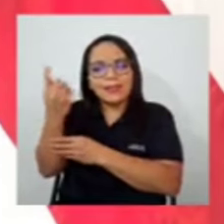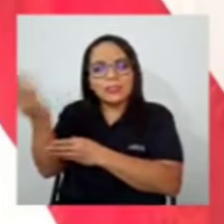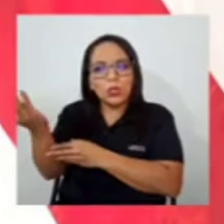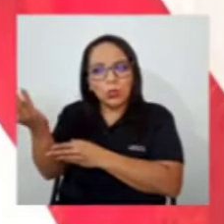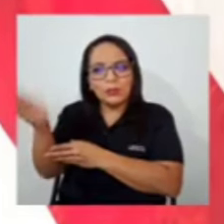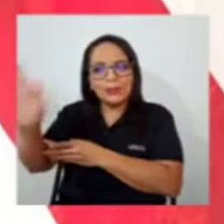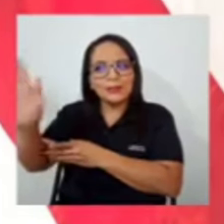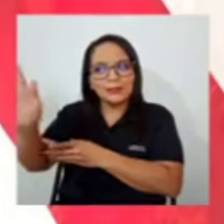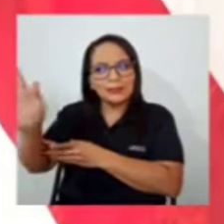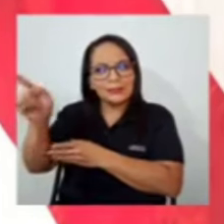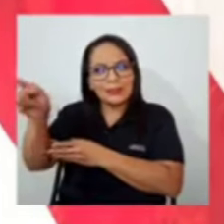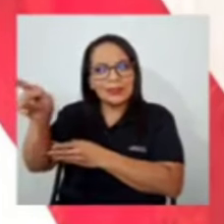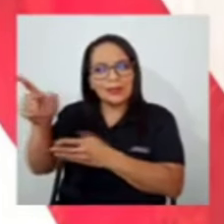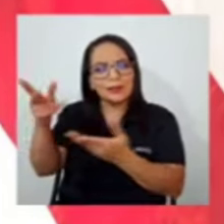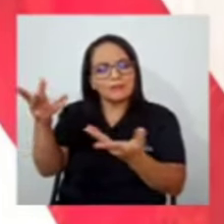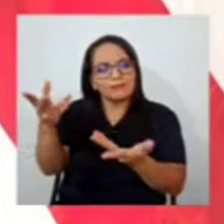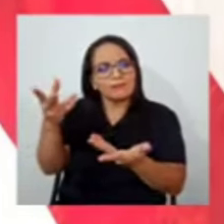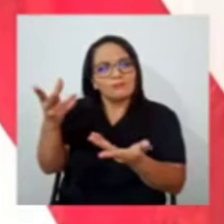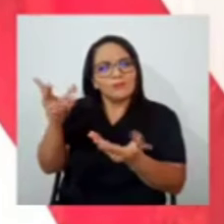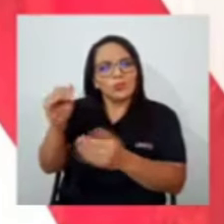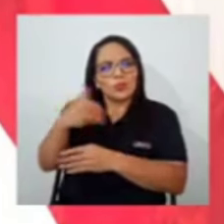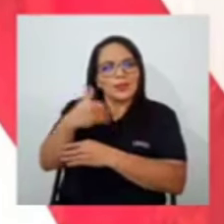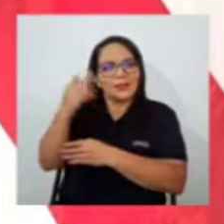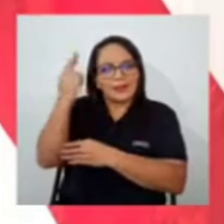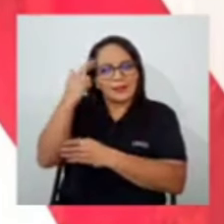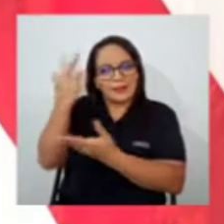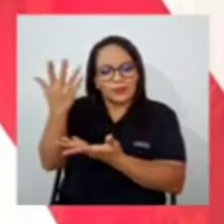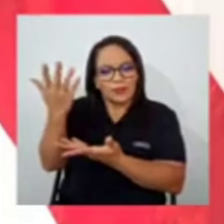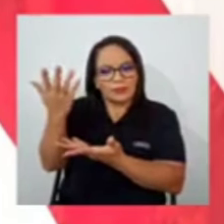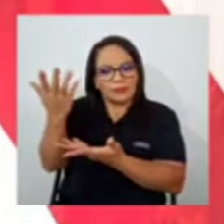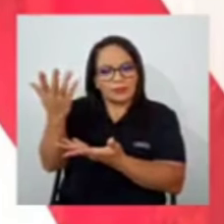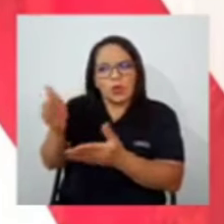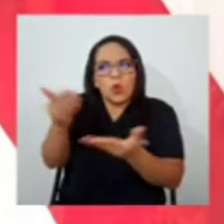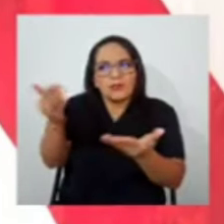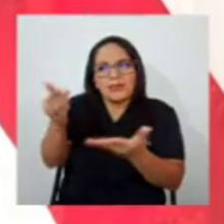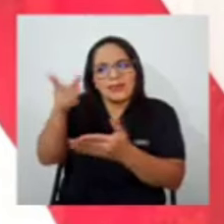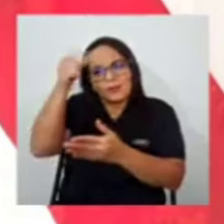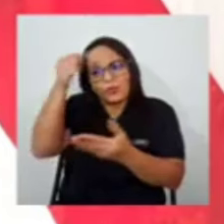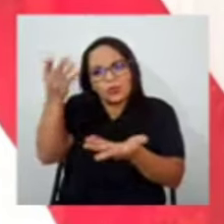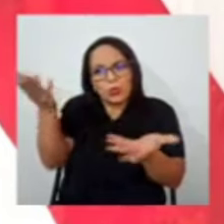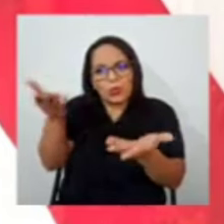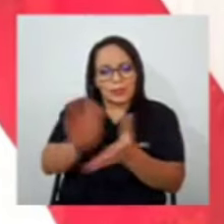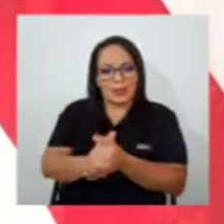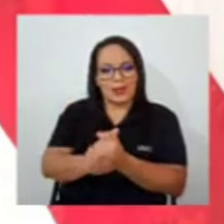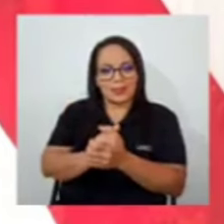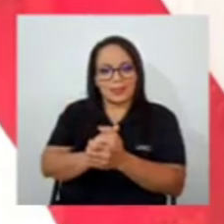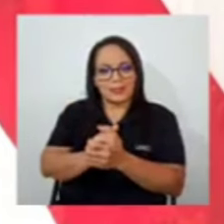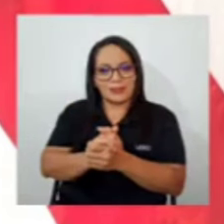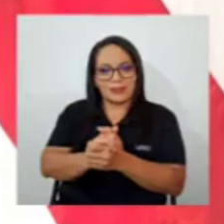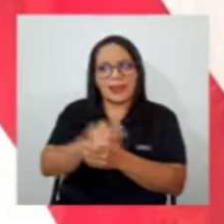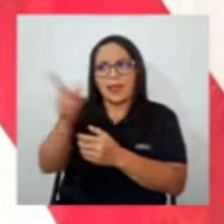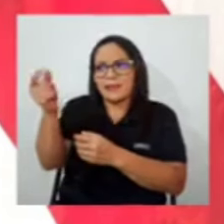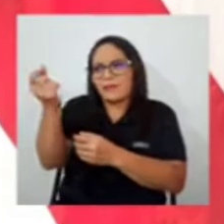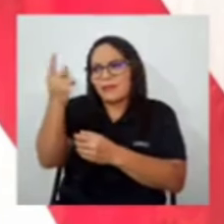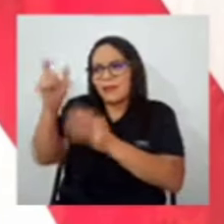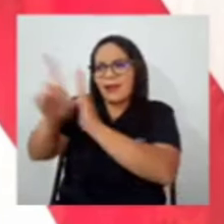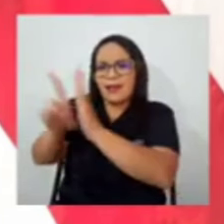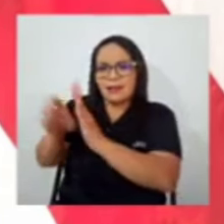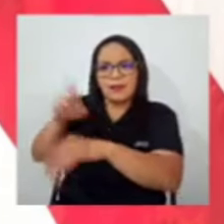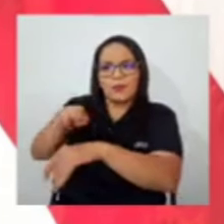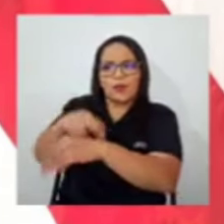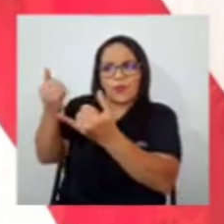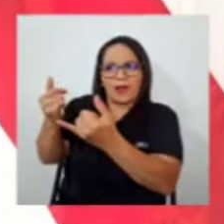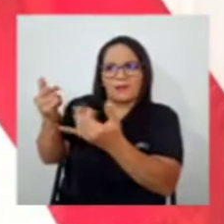interpretaciones inexplicables, en algunos casos absurdas, de leyes de la República, y que esas